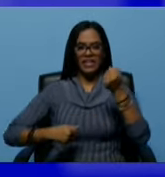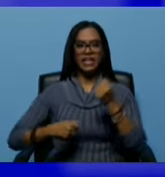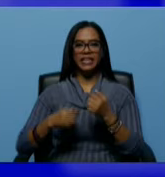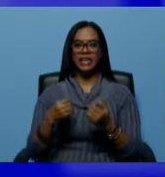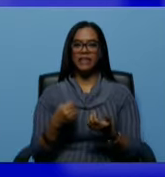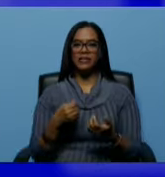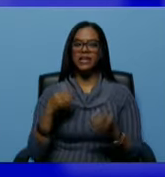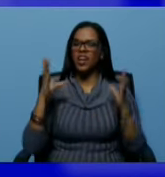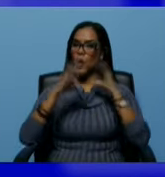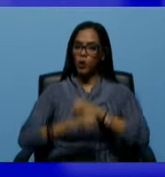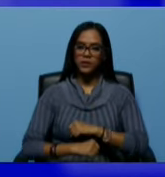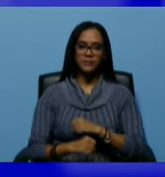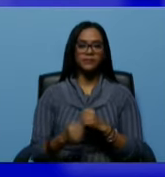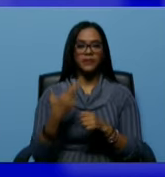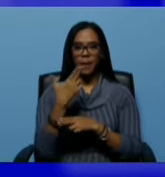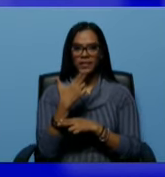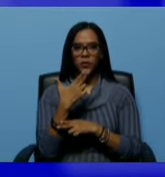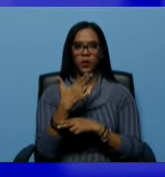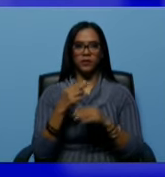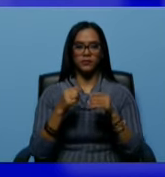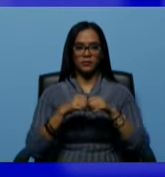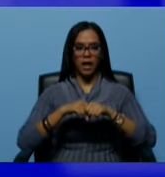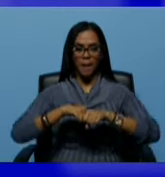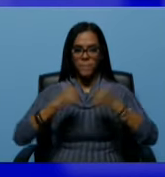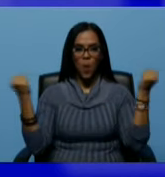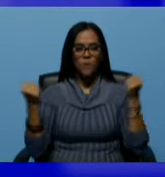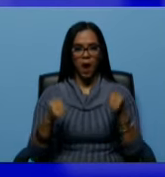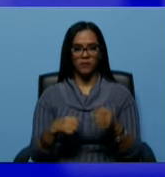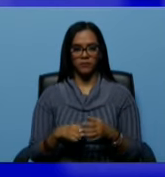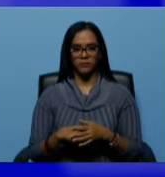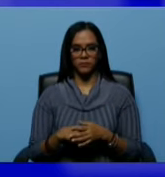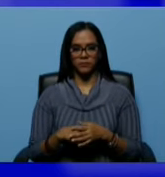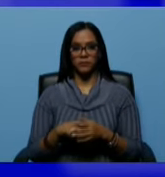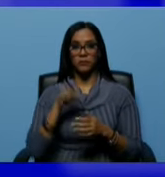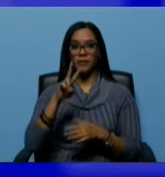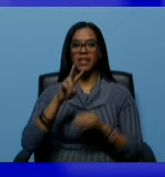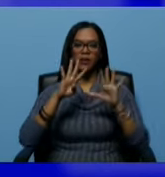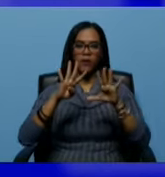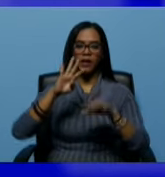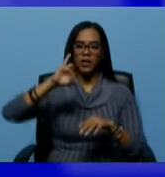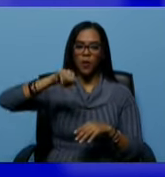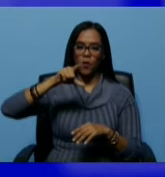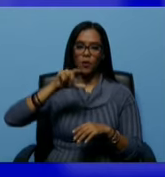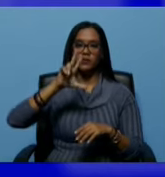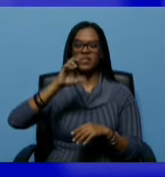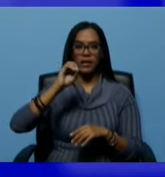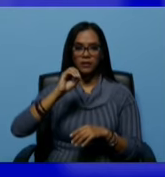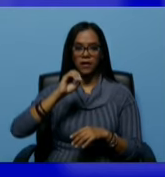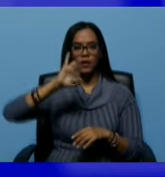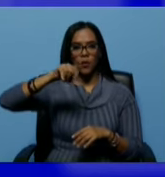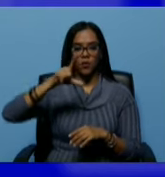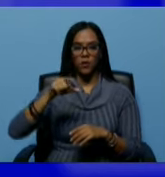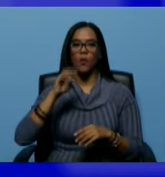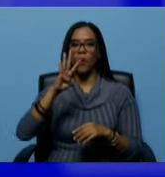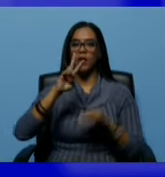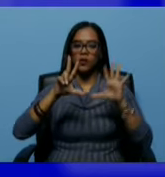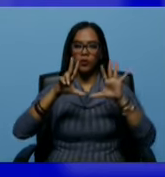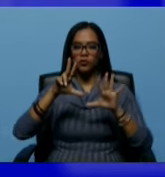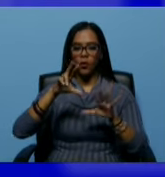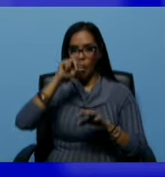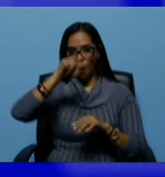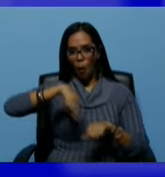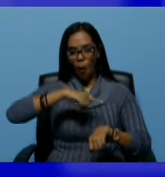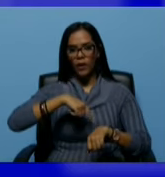las pistolas de las Molotov 29 de julio 30 de julio 48 horas los derrotamos y